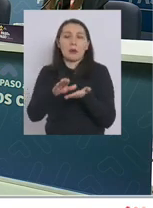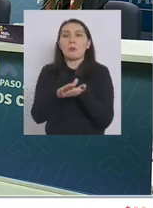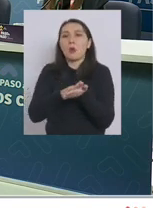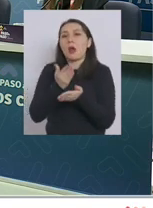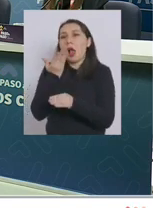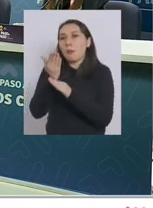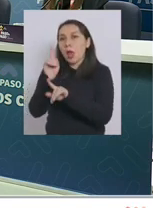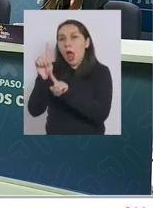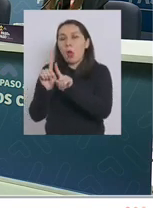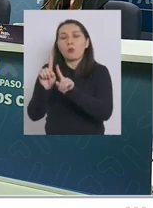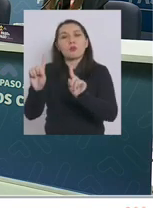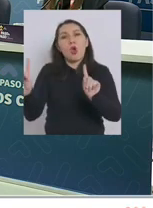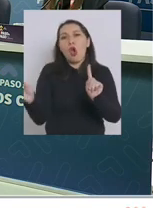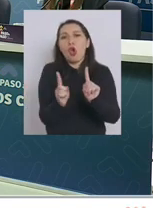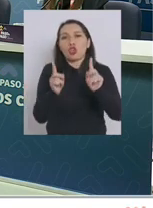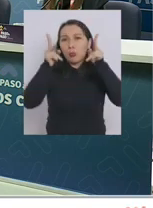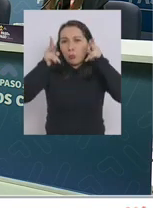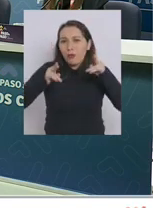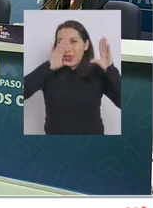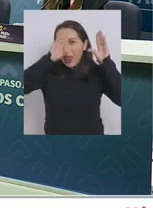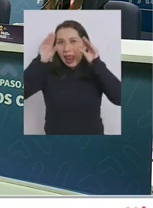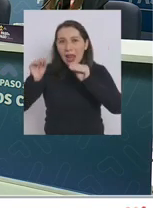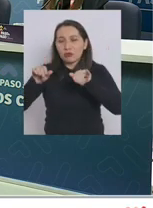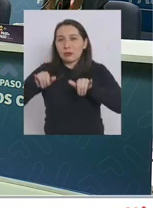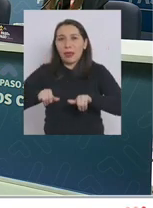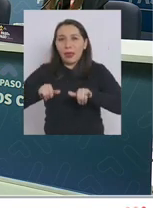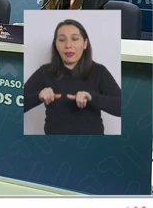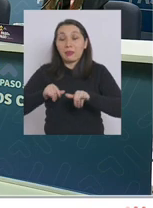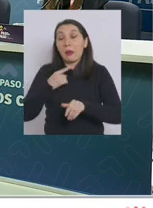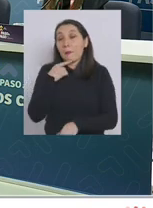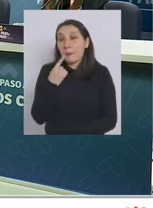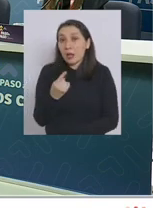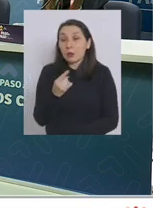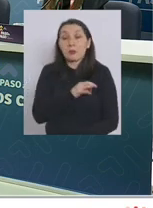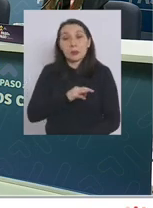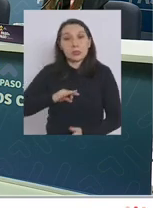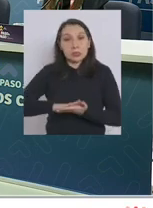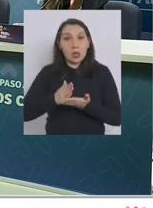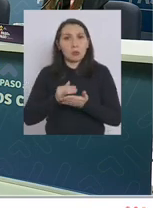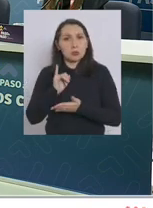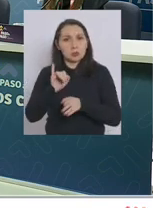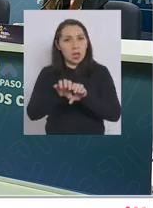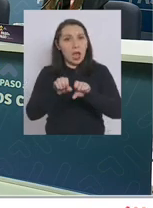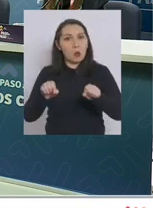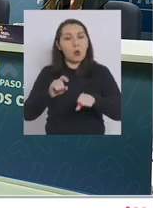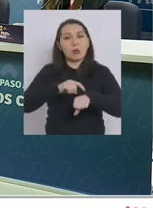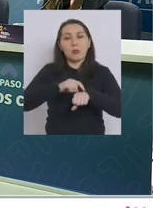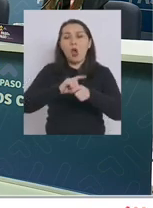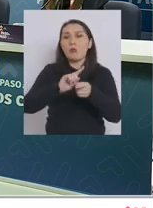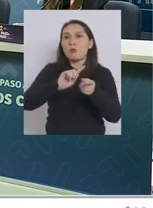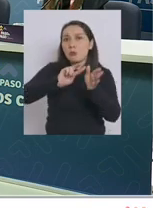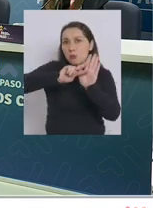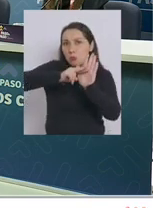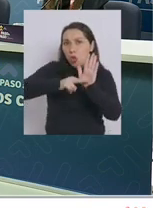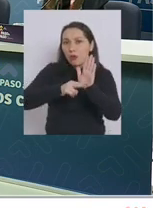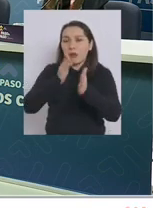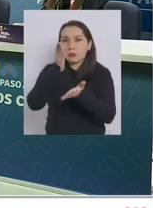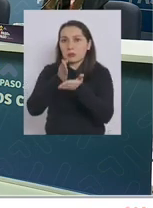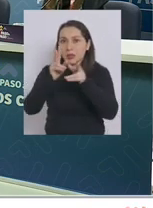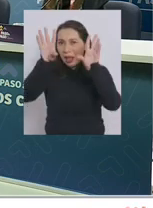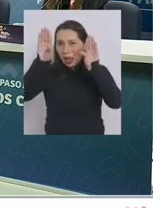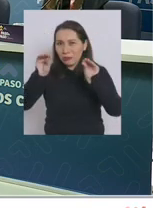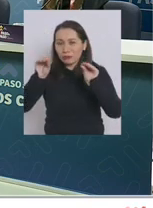eliminar o acotar el toque de queda primero quería preguntarle si desde el MinSAL estarían de acuerdo con modificar la medida aún